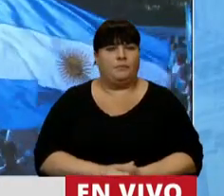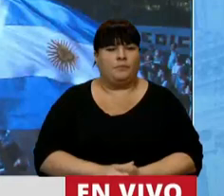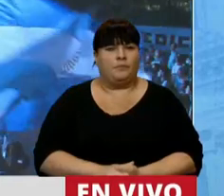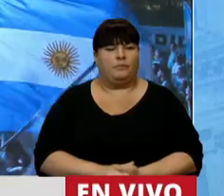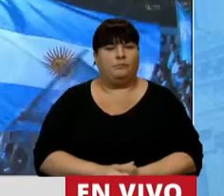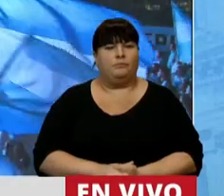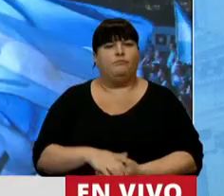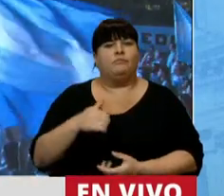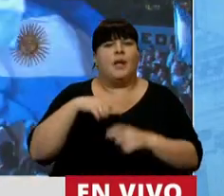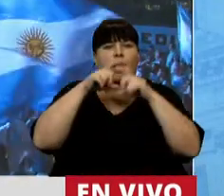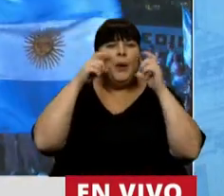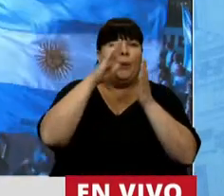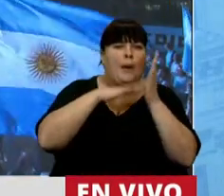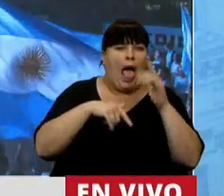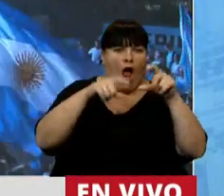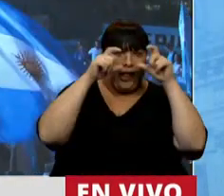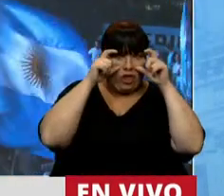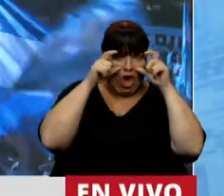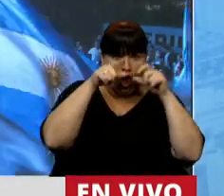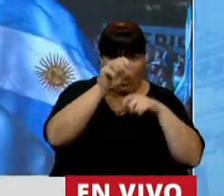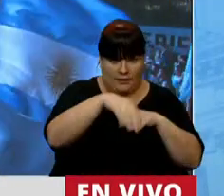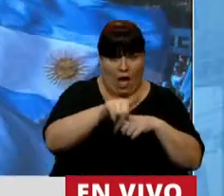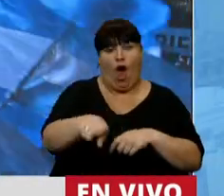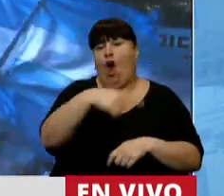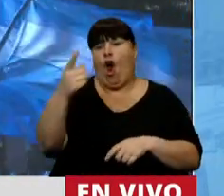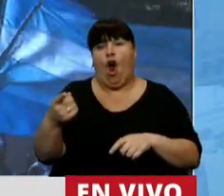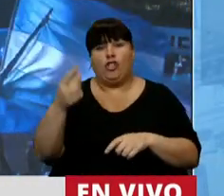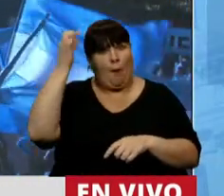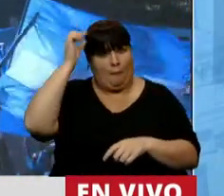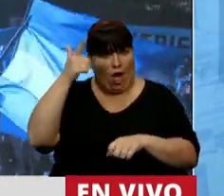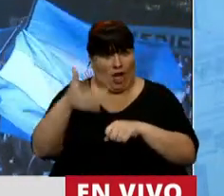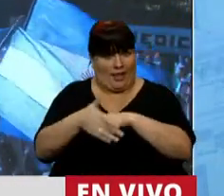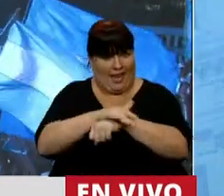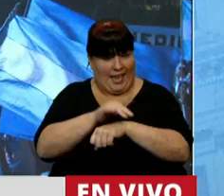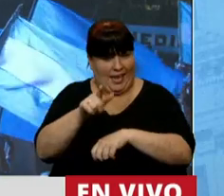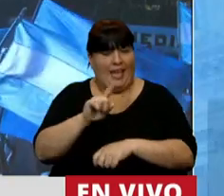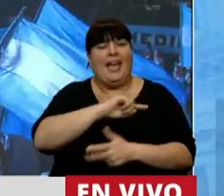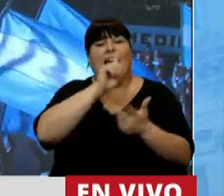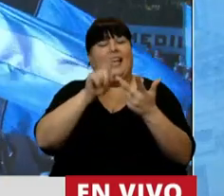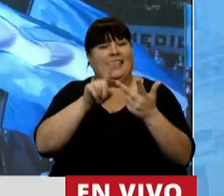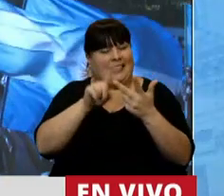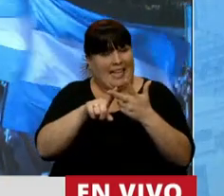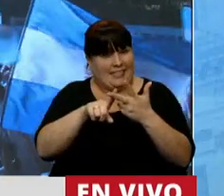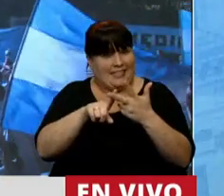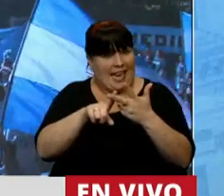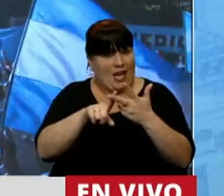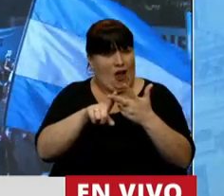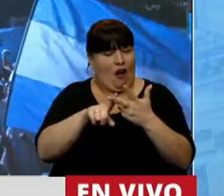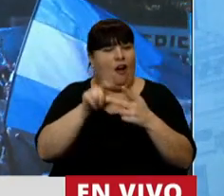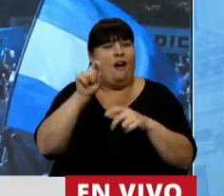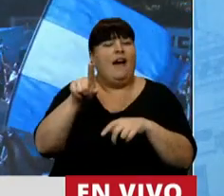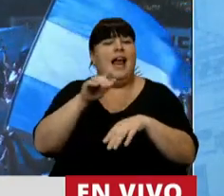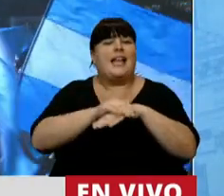Uno tiene barbijo blanco y lente, el otro no tiene pelo, y el tercero es el